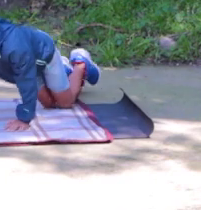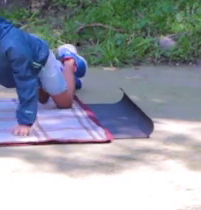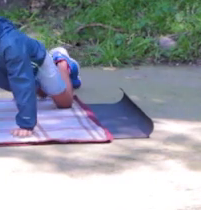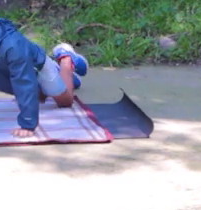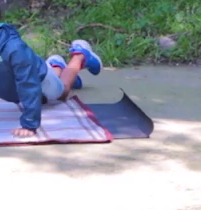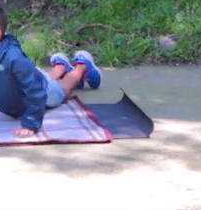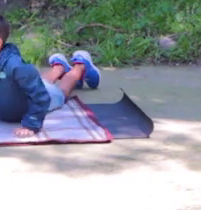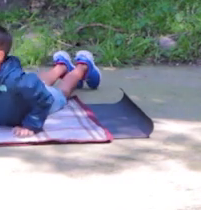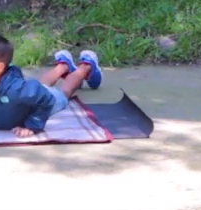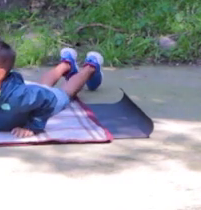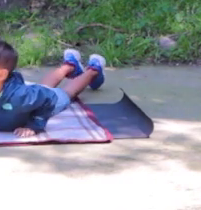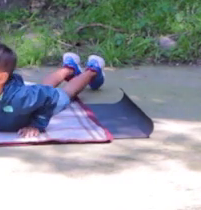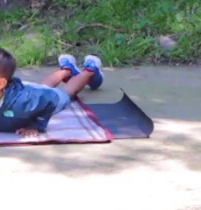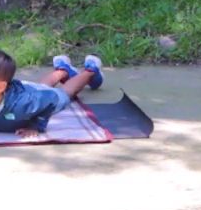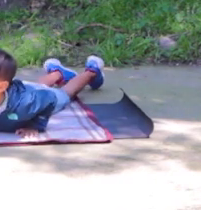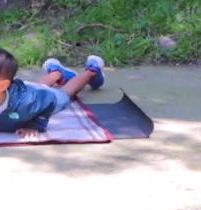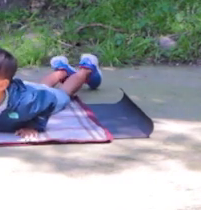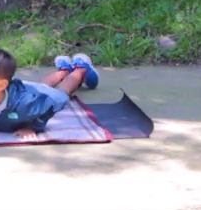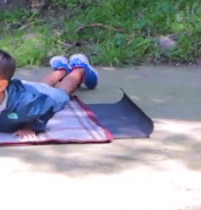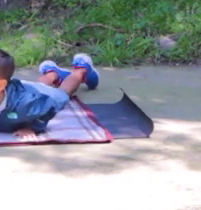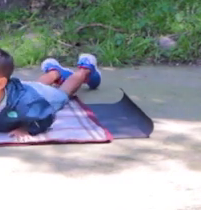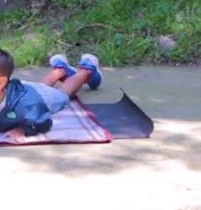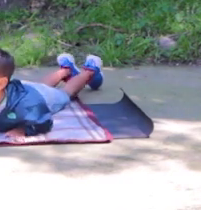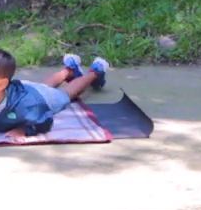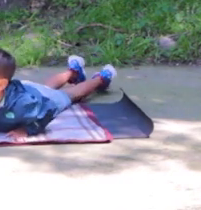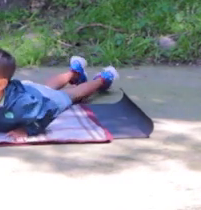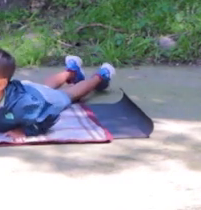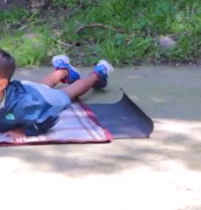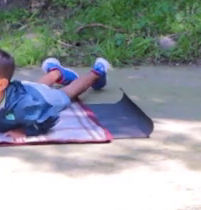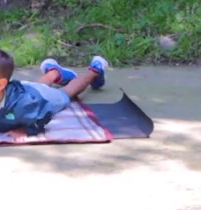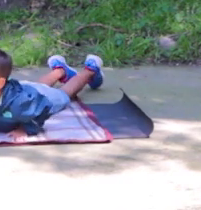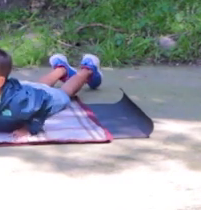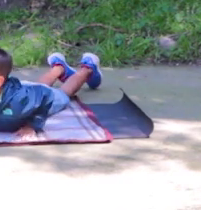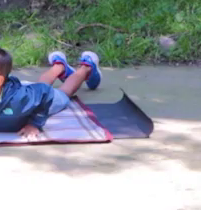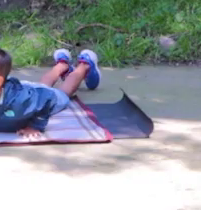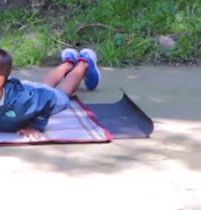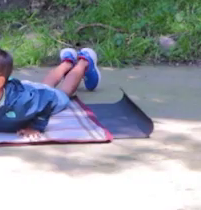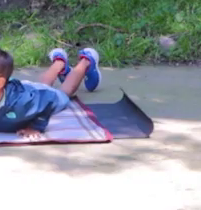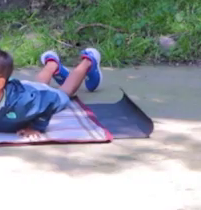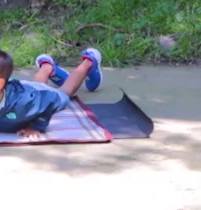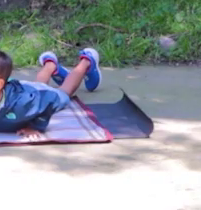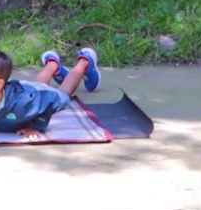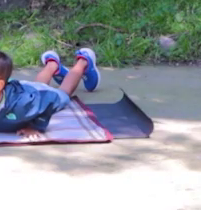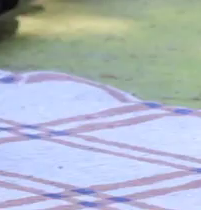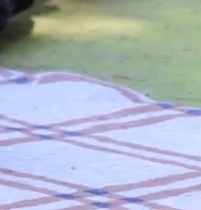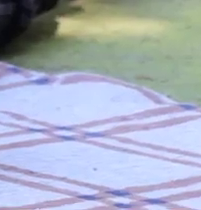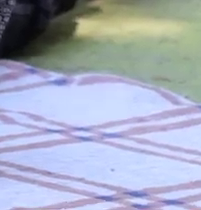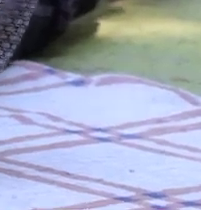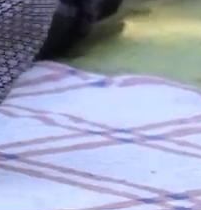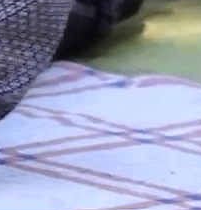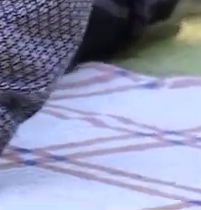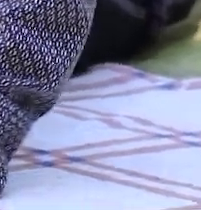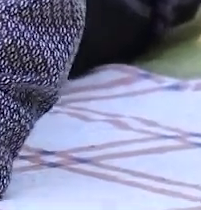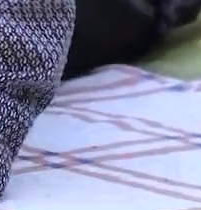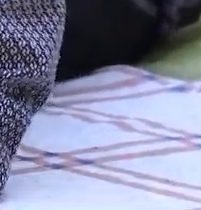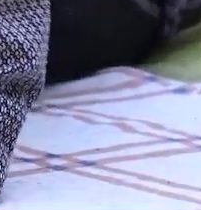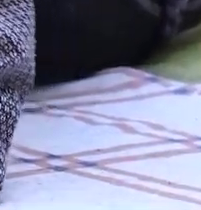vamos a poner nuestras manos en la forma lateral y lo único que vamos a hacer es levantar